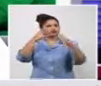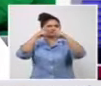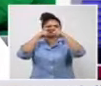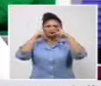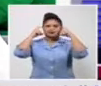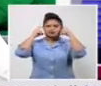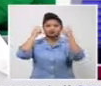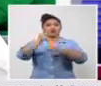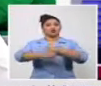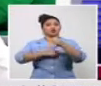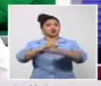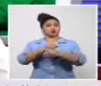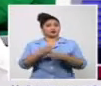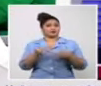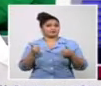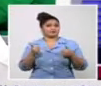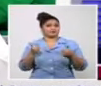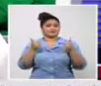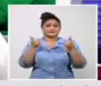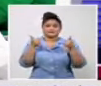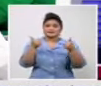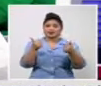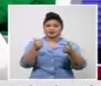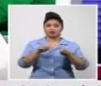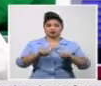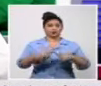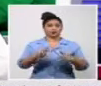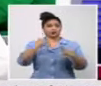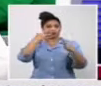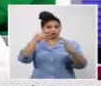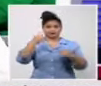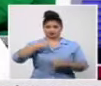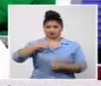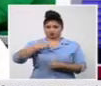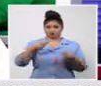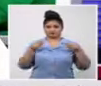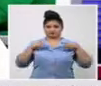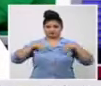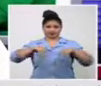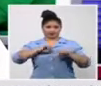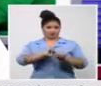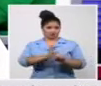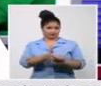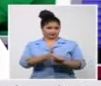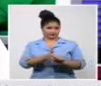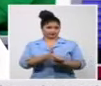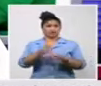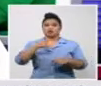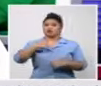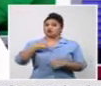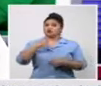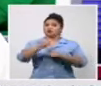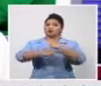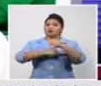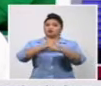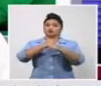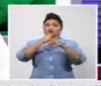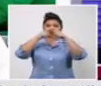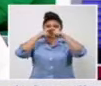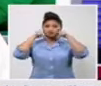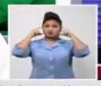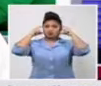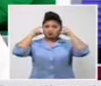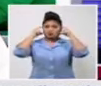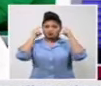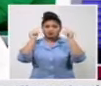si yo tengo la COVID y tengo un Nasobuco que permita que salga pues y el que tengo delante